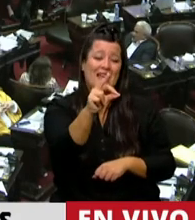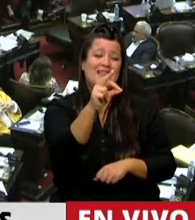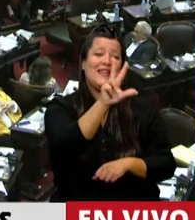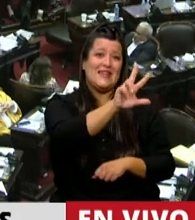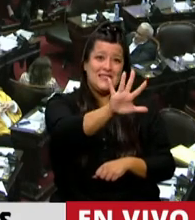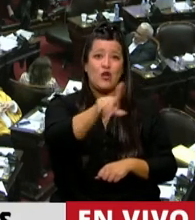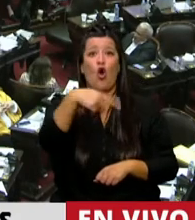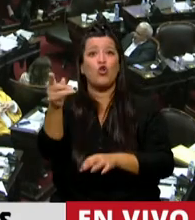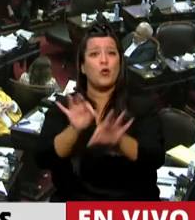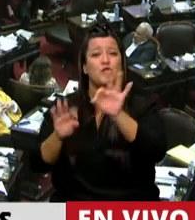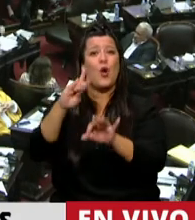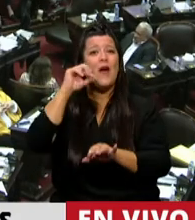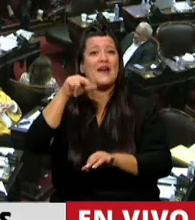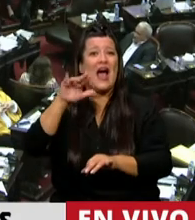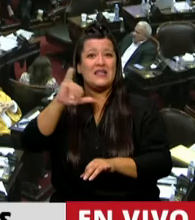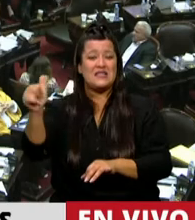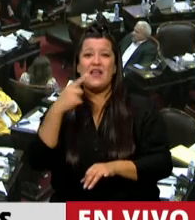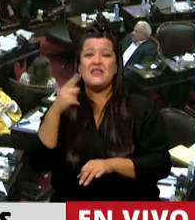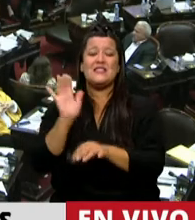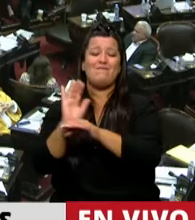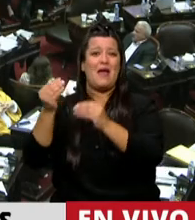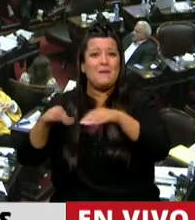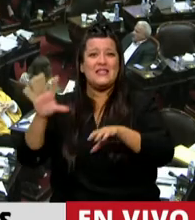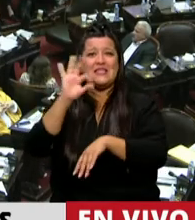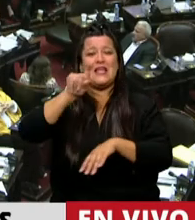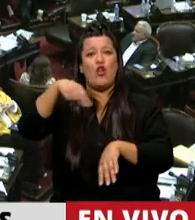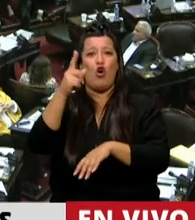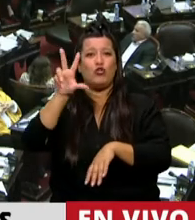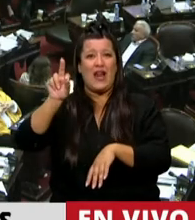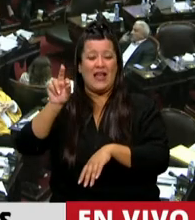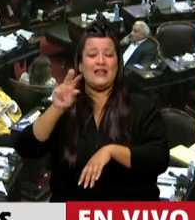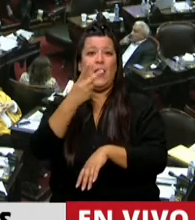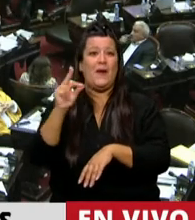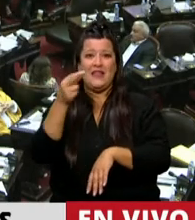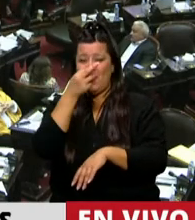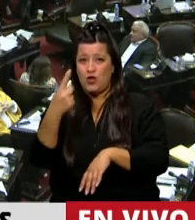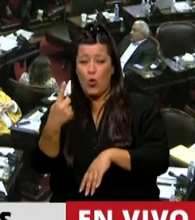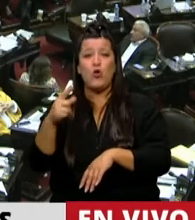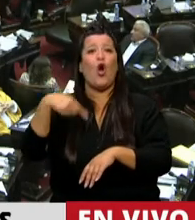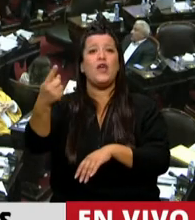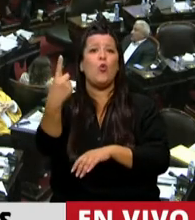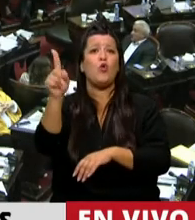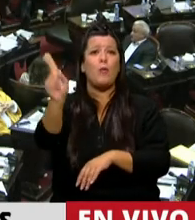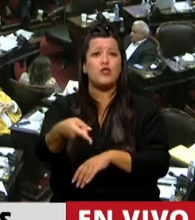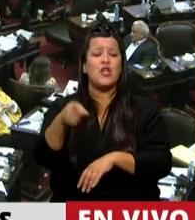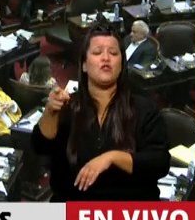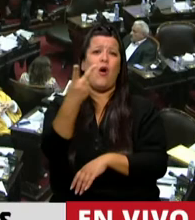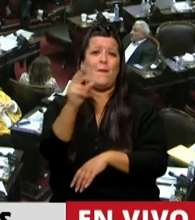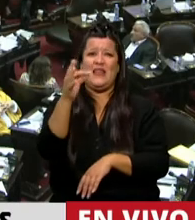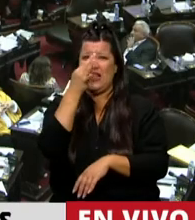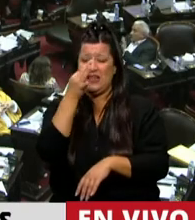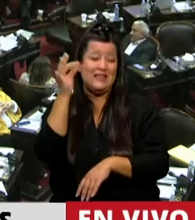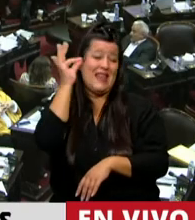proyecto de la diputada Bernaza pretendía comenzar con 0,30% en 2021 y llegar al 1% en el 2030. O sea,